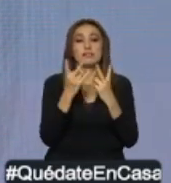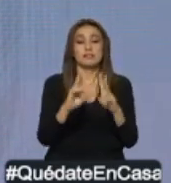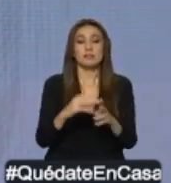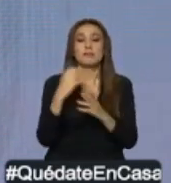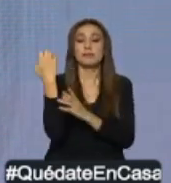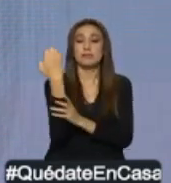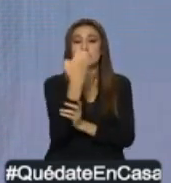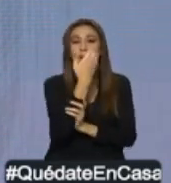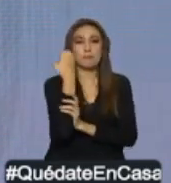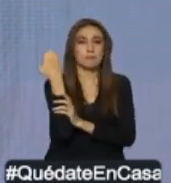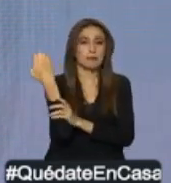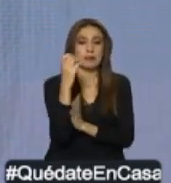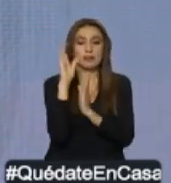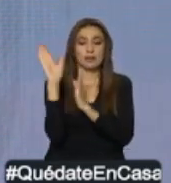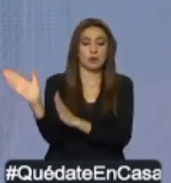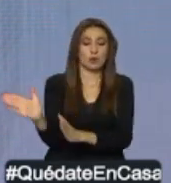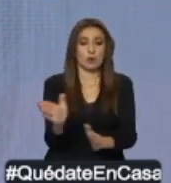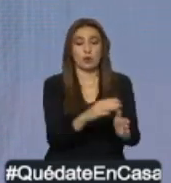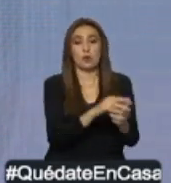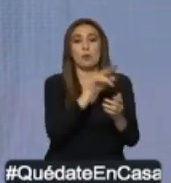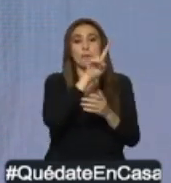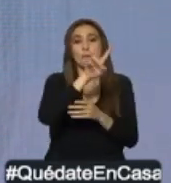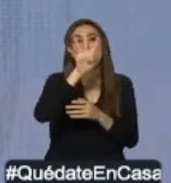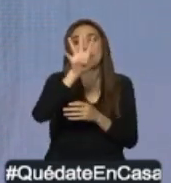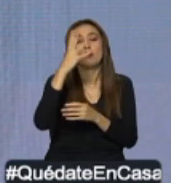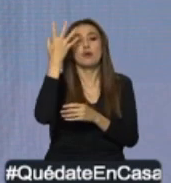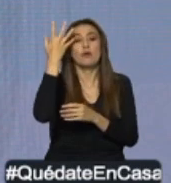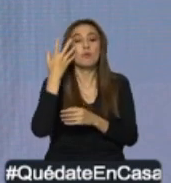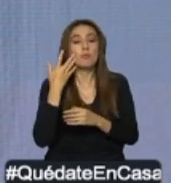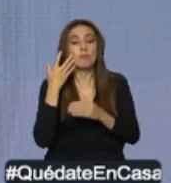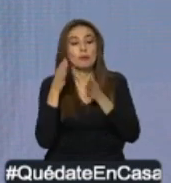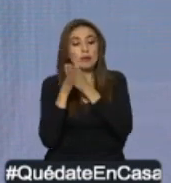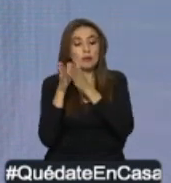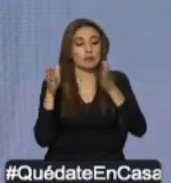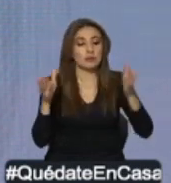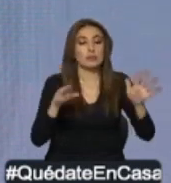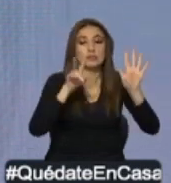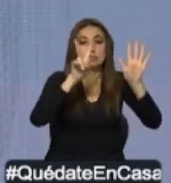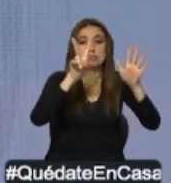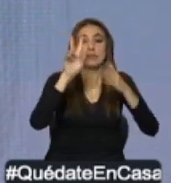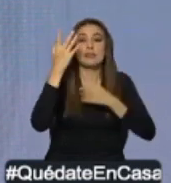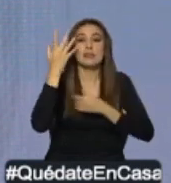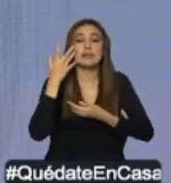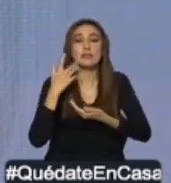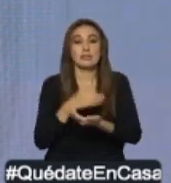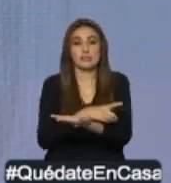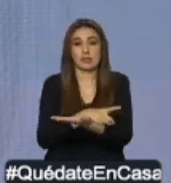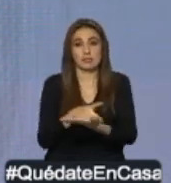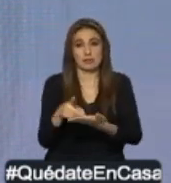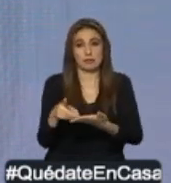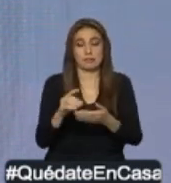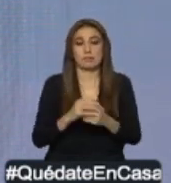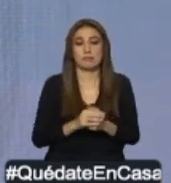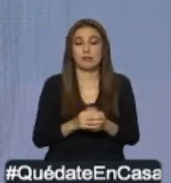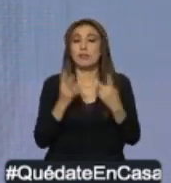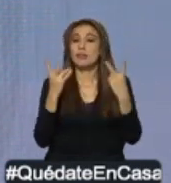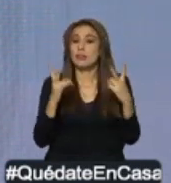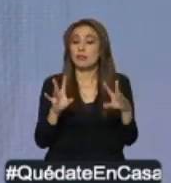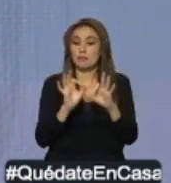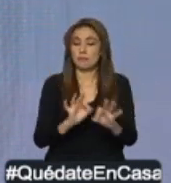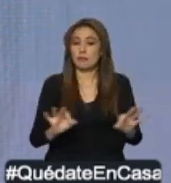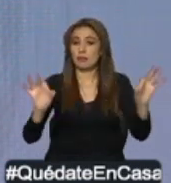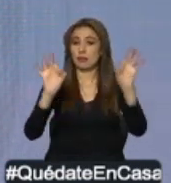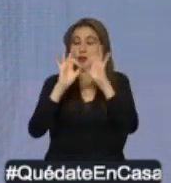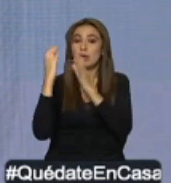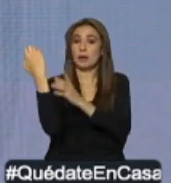triaje respiratorio que funciona 24 horas al día, 7 días a la semana. La emergencia obstétrica de